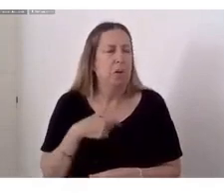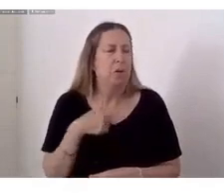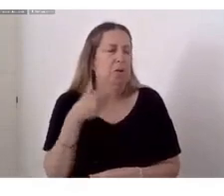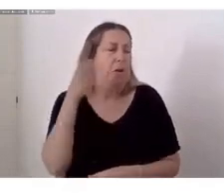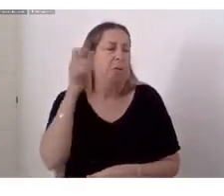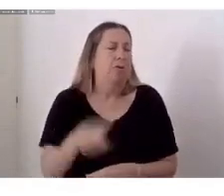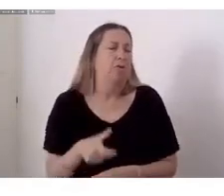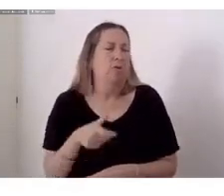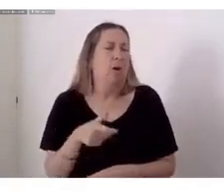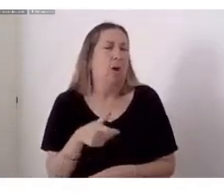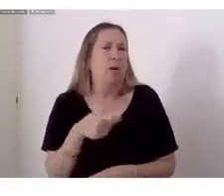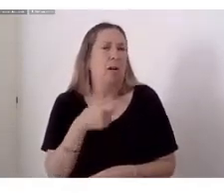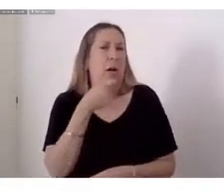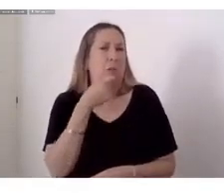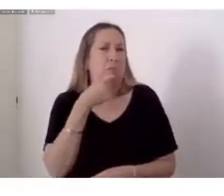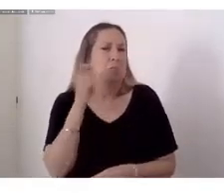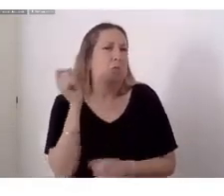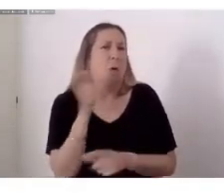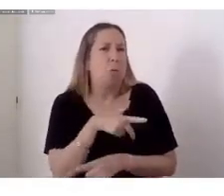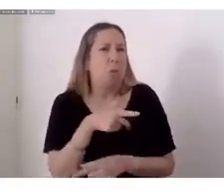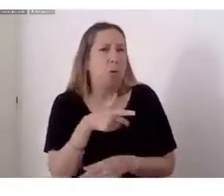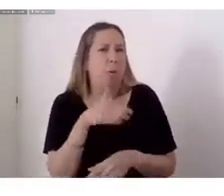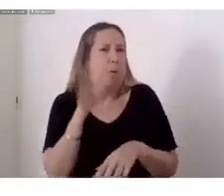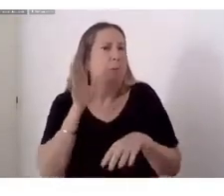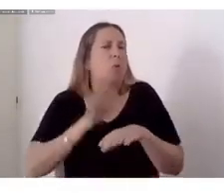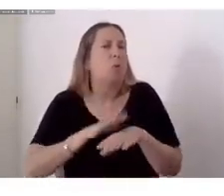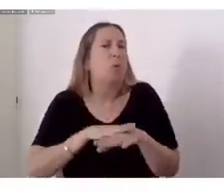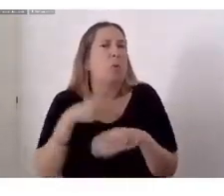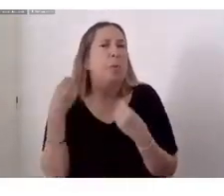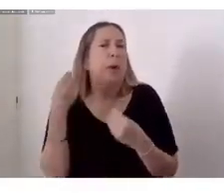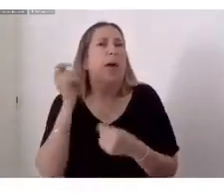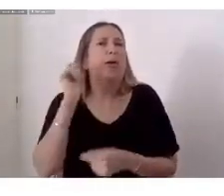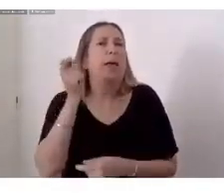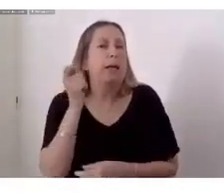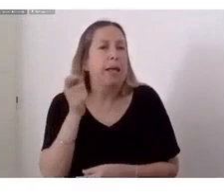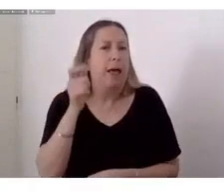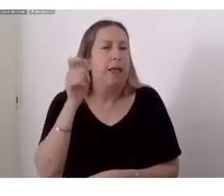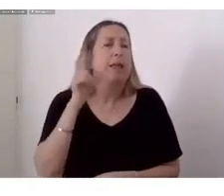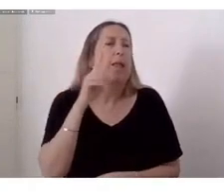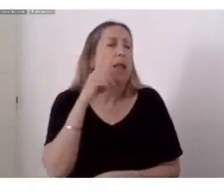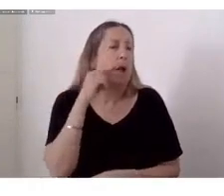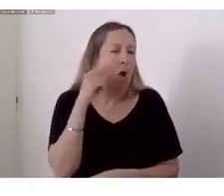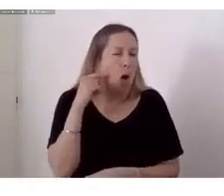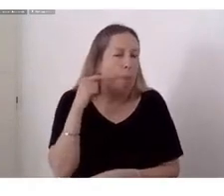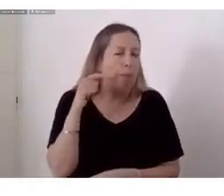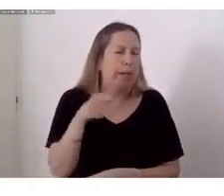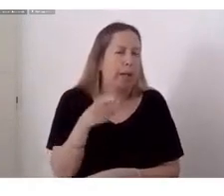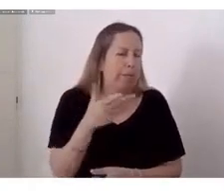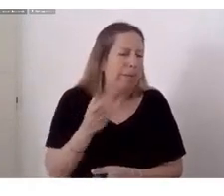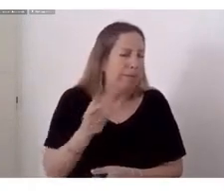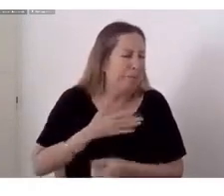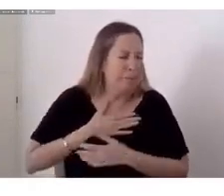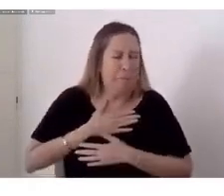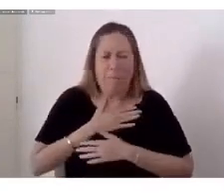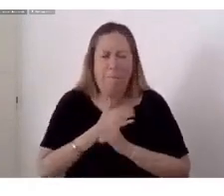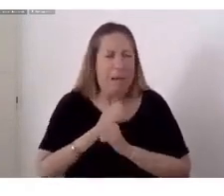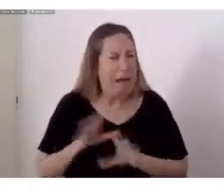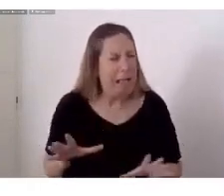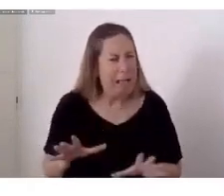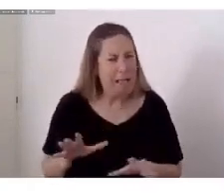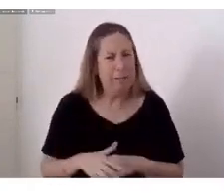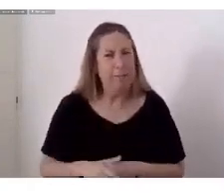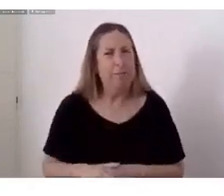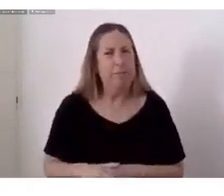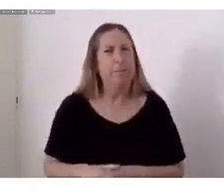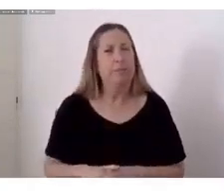Culpa del hombre Que me educó Bajo las luces De